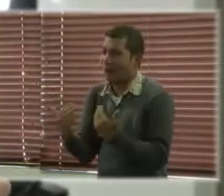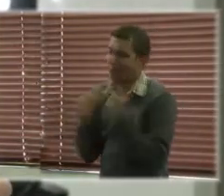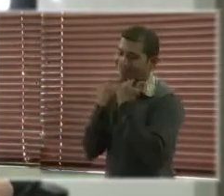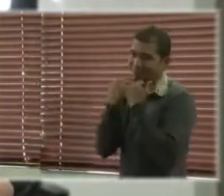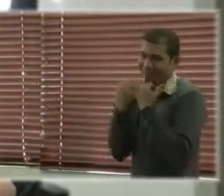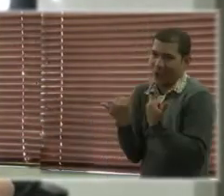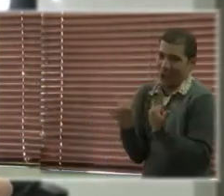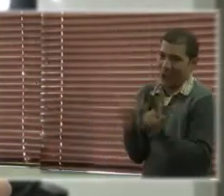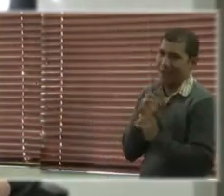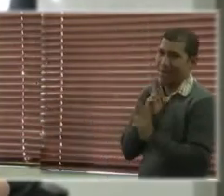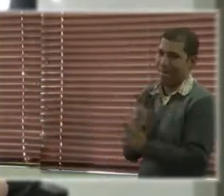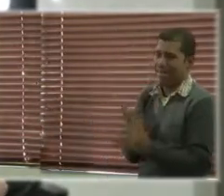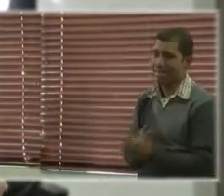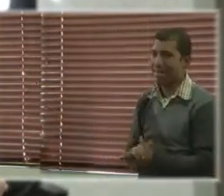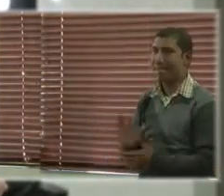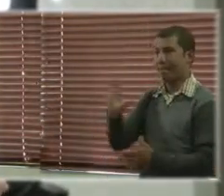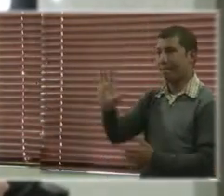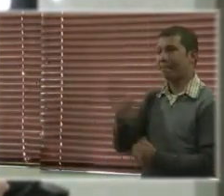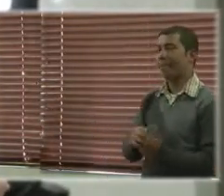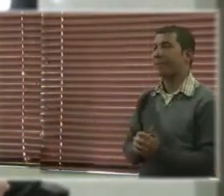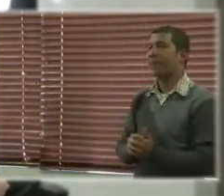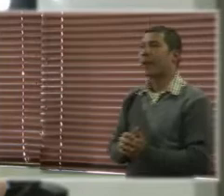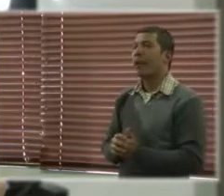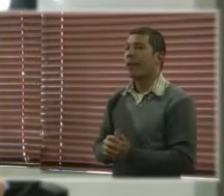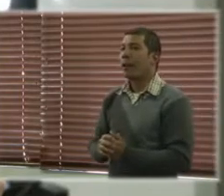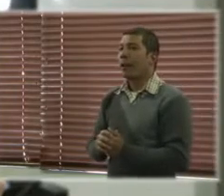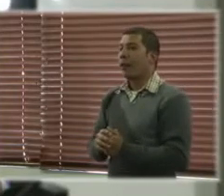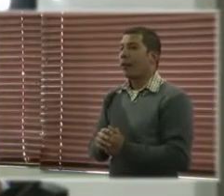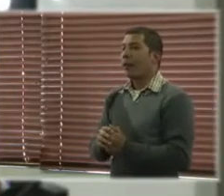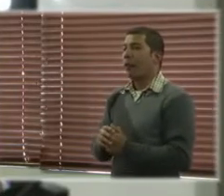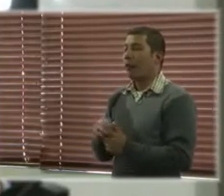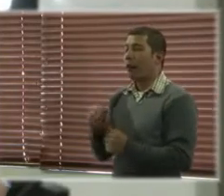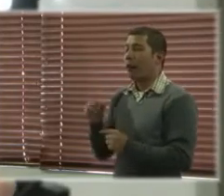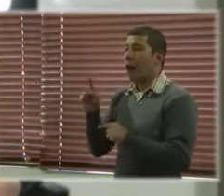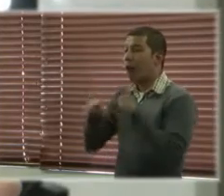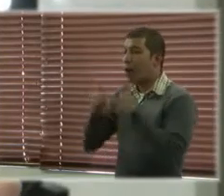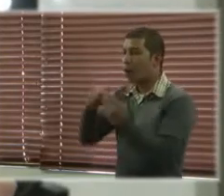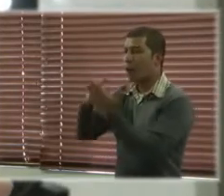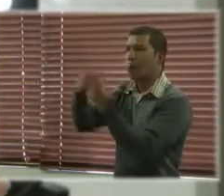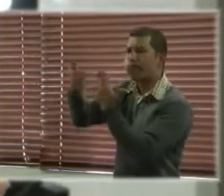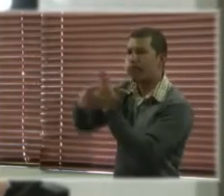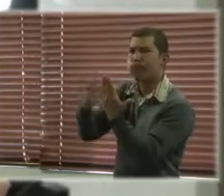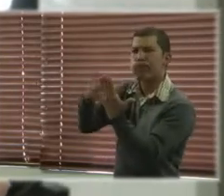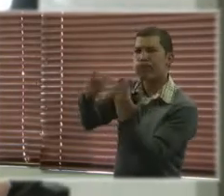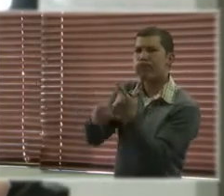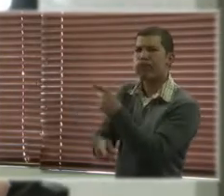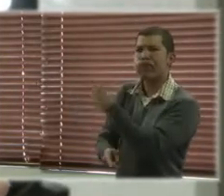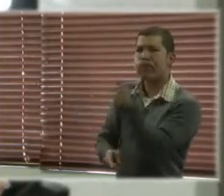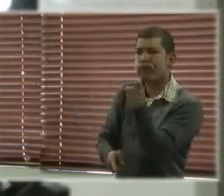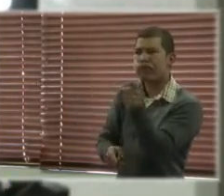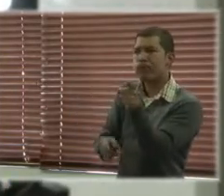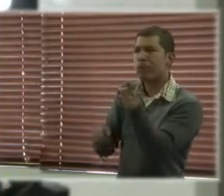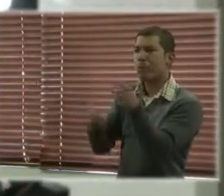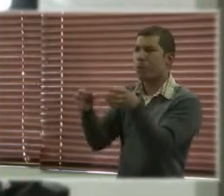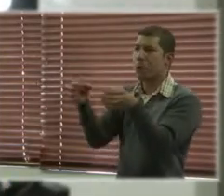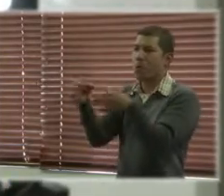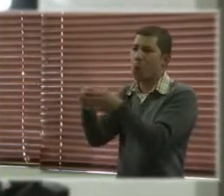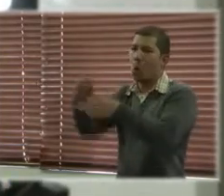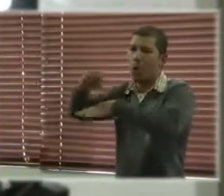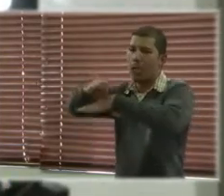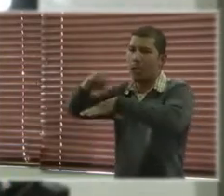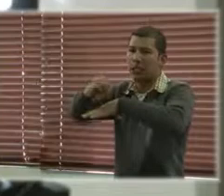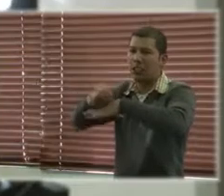podido identificar, por ejemplo, algunos proyectos están impulsados por organizaciones pequeñas